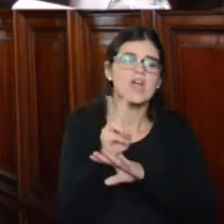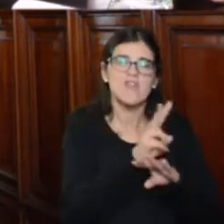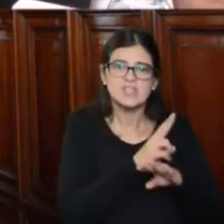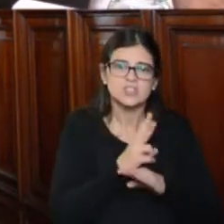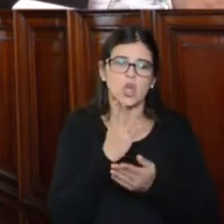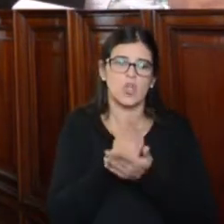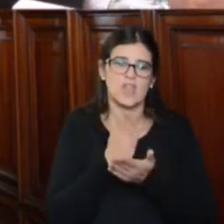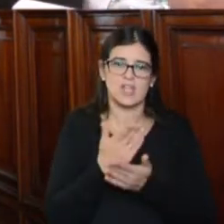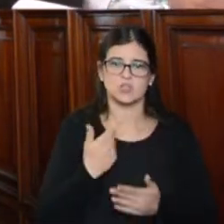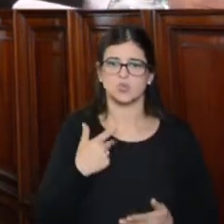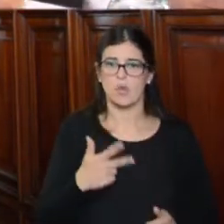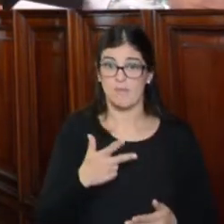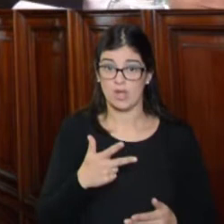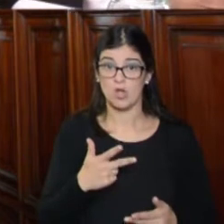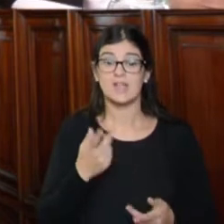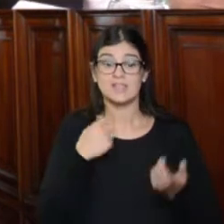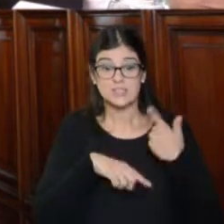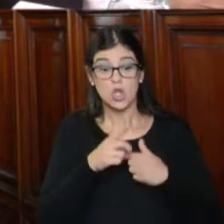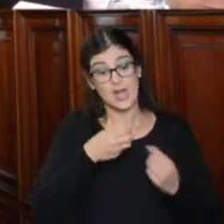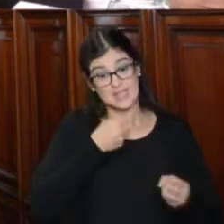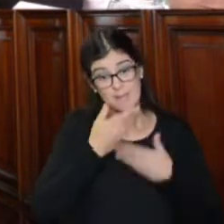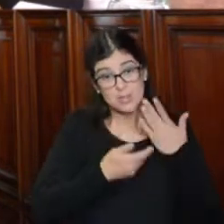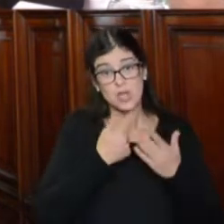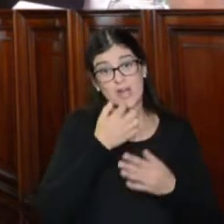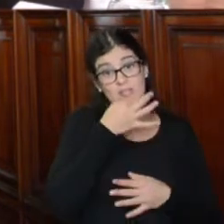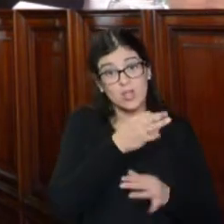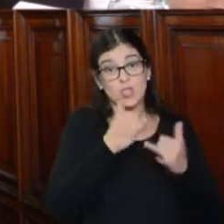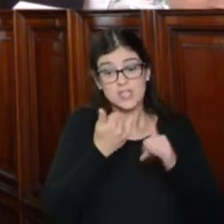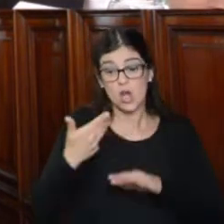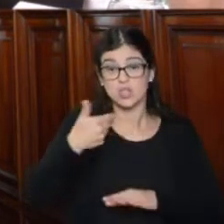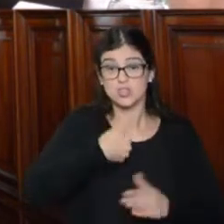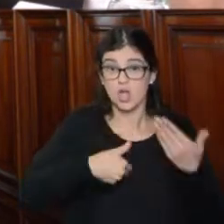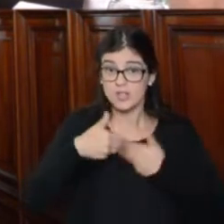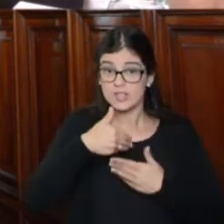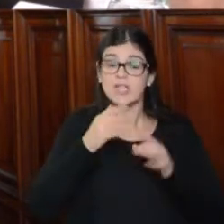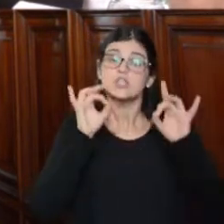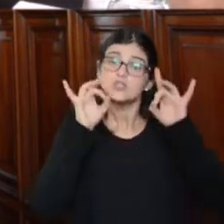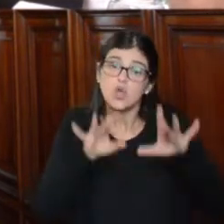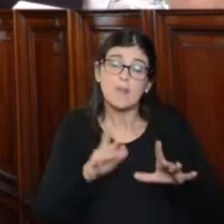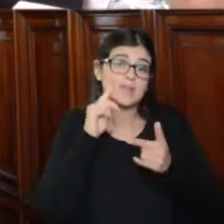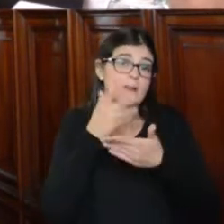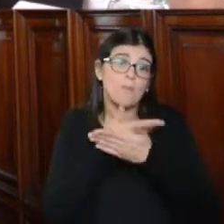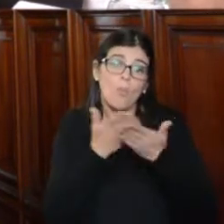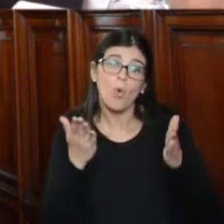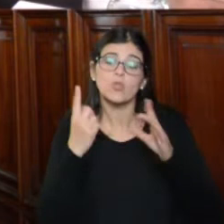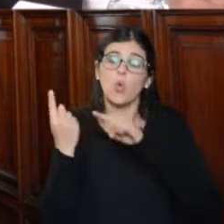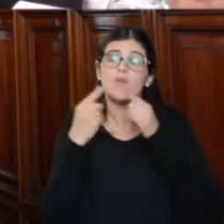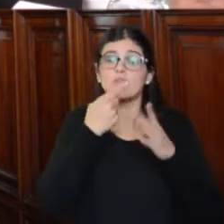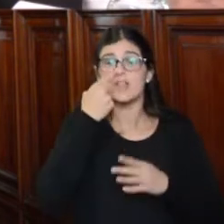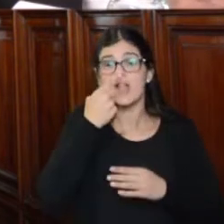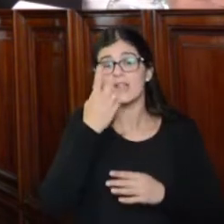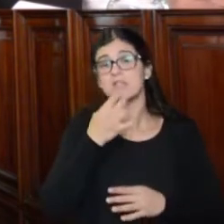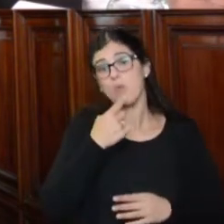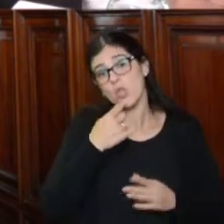los derechos humanos, sino que las expresiones de los solicitantes simplemente reflejan un conflicto de intereses